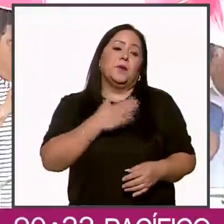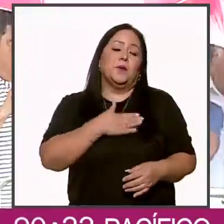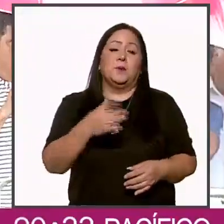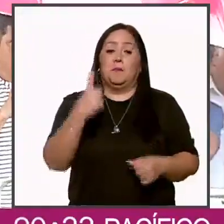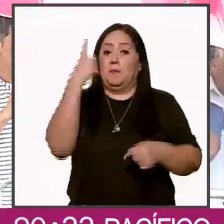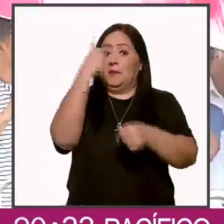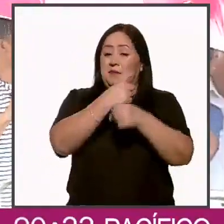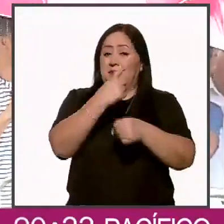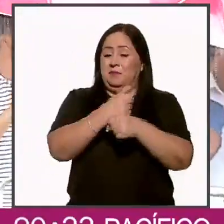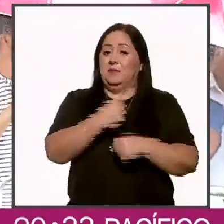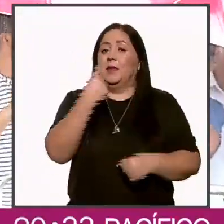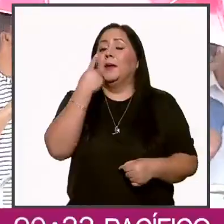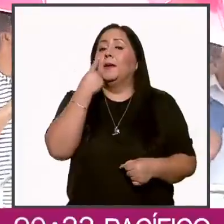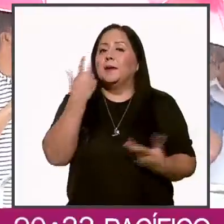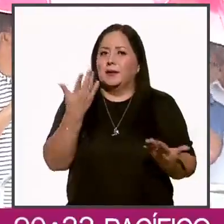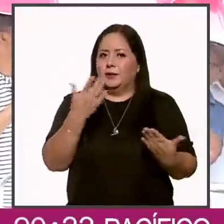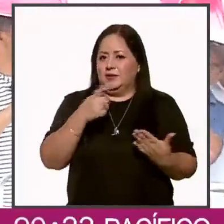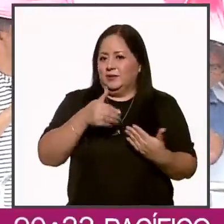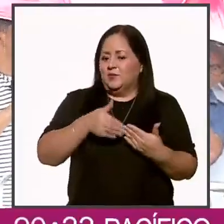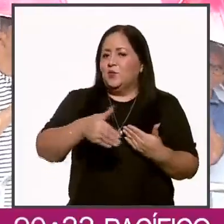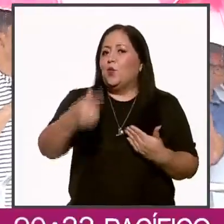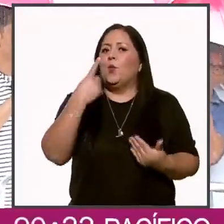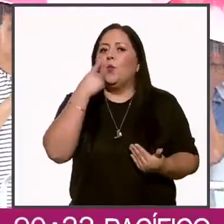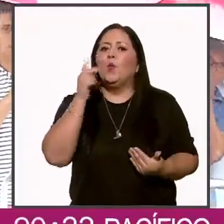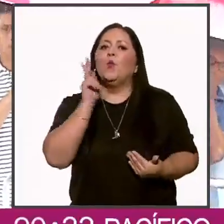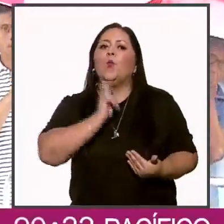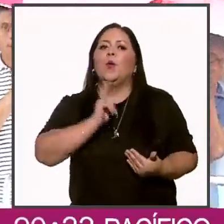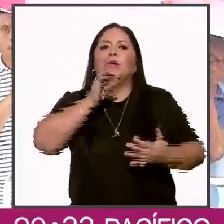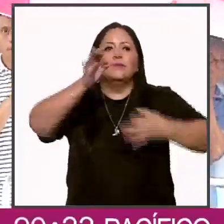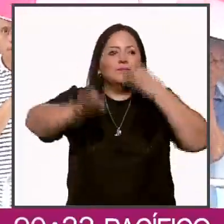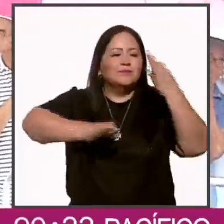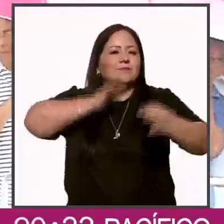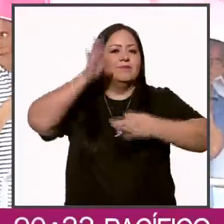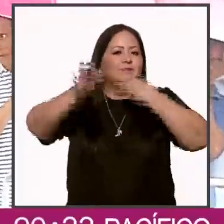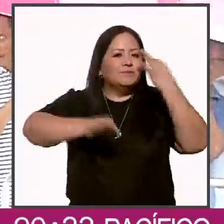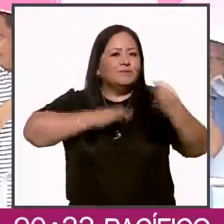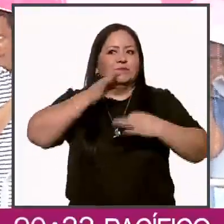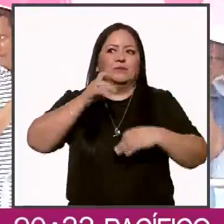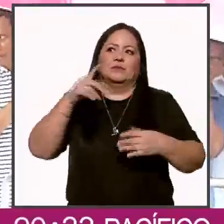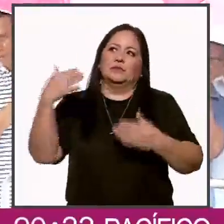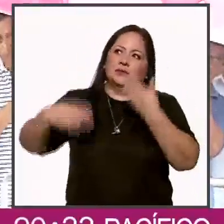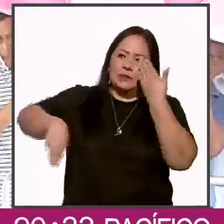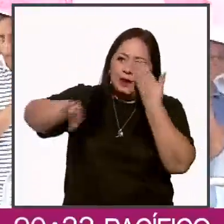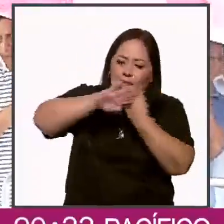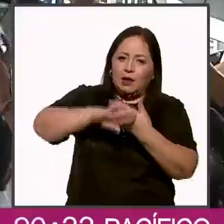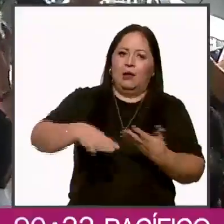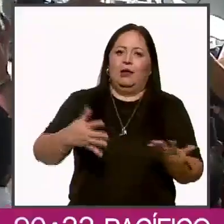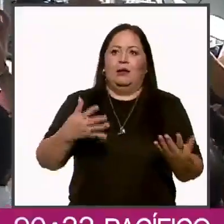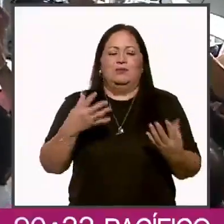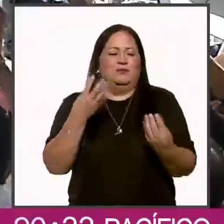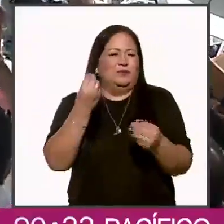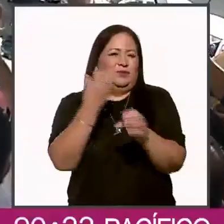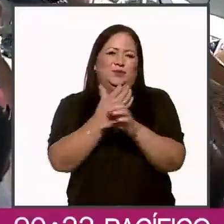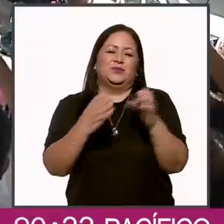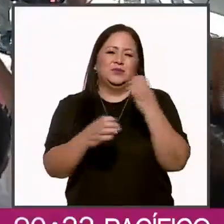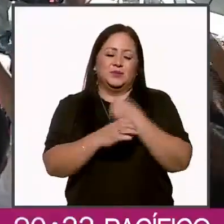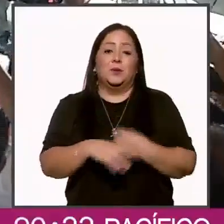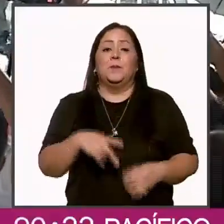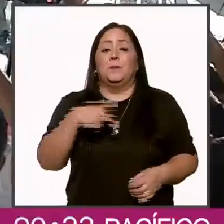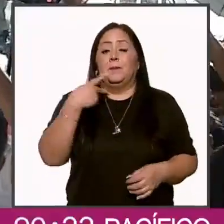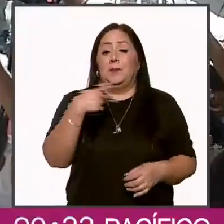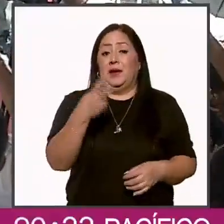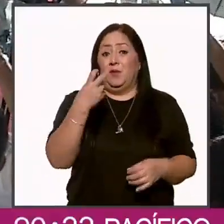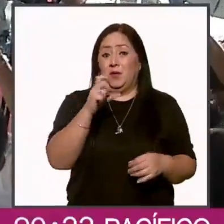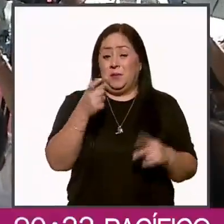primero tendrán que sobrevivir a las duras pruebas de la campaña, a las intrigas, al fuego, amigo. En el